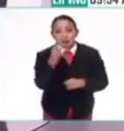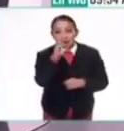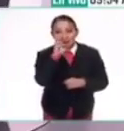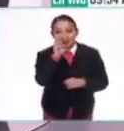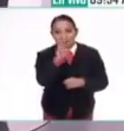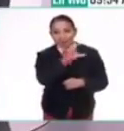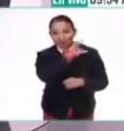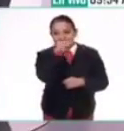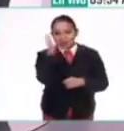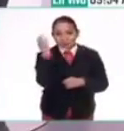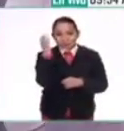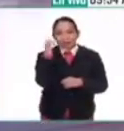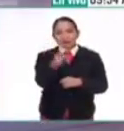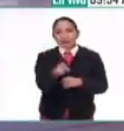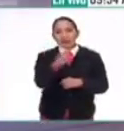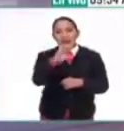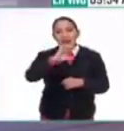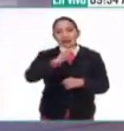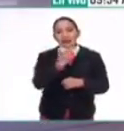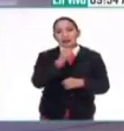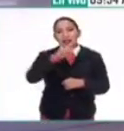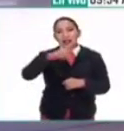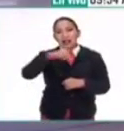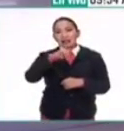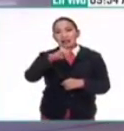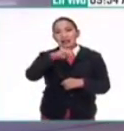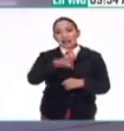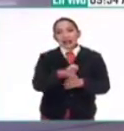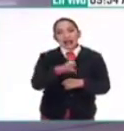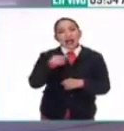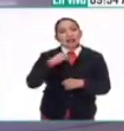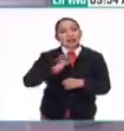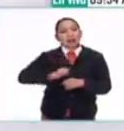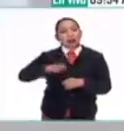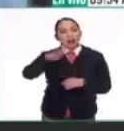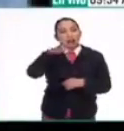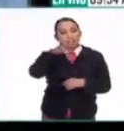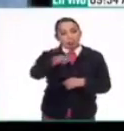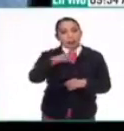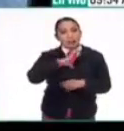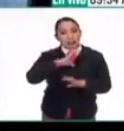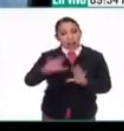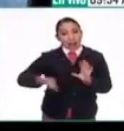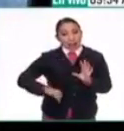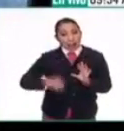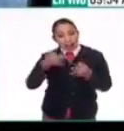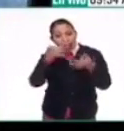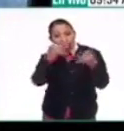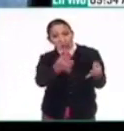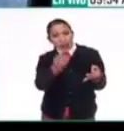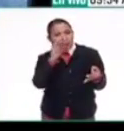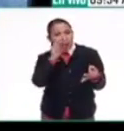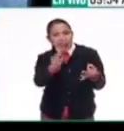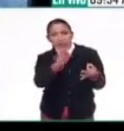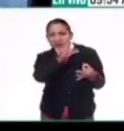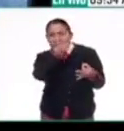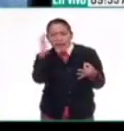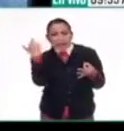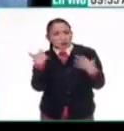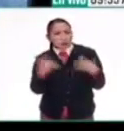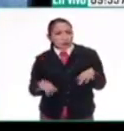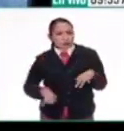viendo ahora una fotografía de Cherné del siglo XIX que ya estaban interesados y sacaron unas piezas